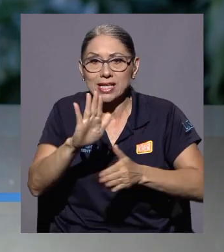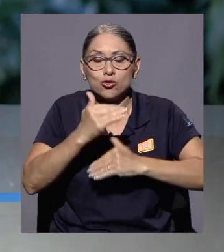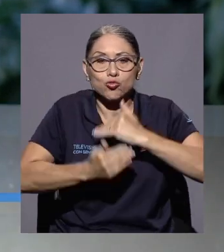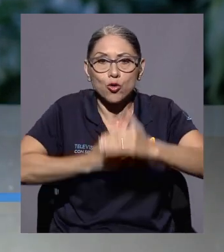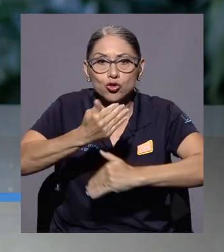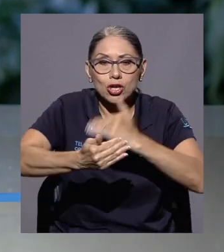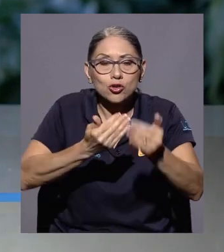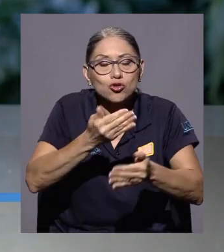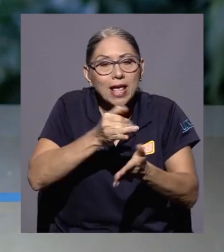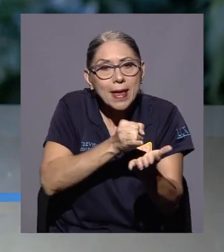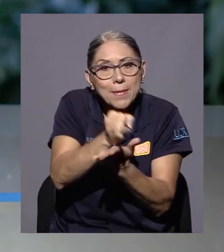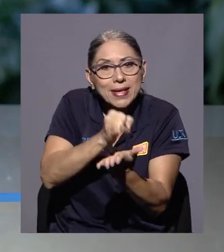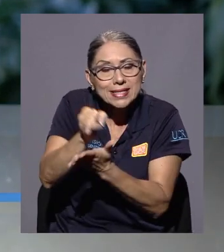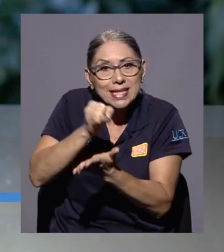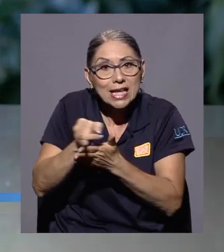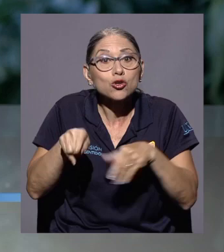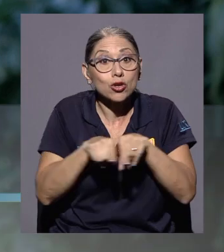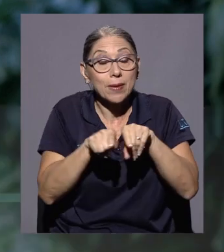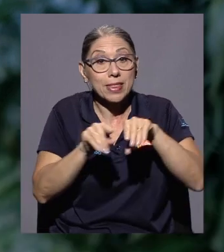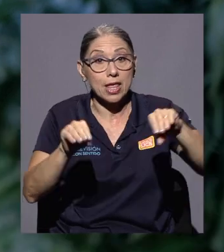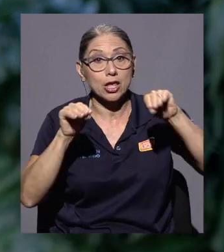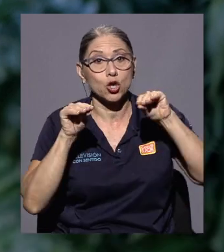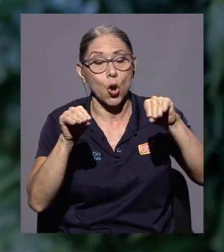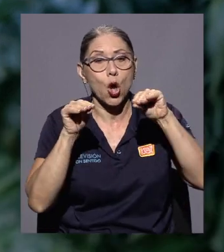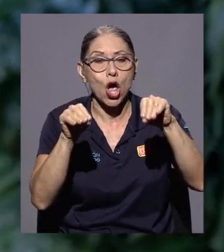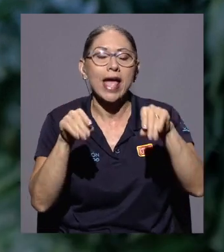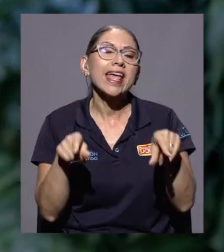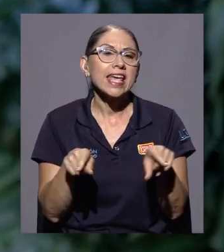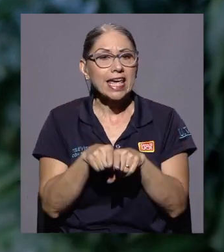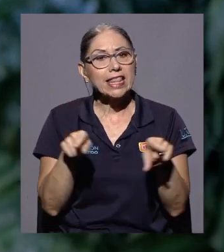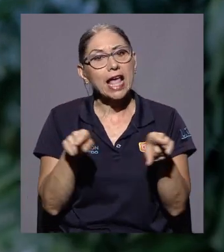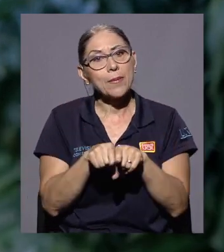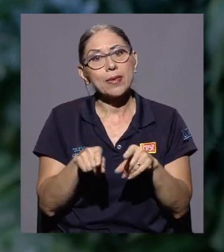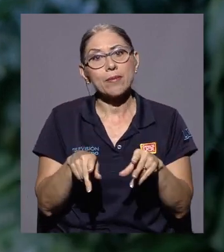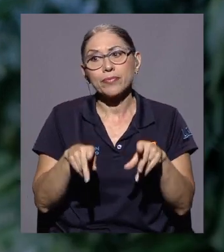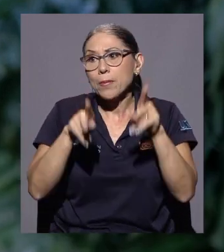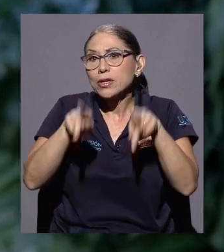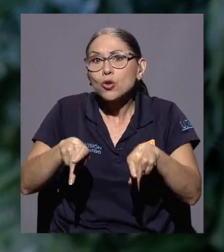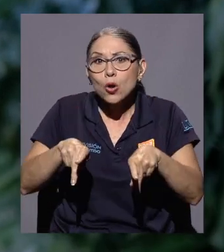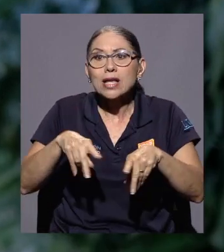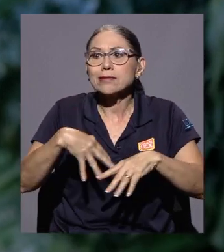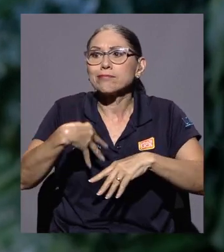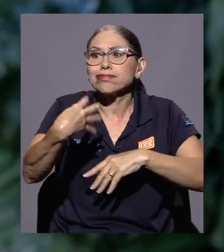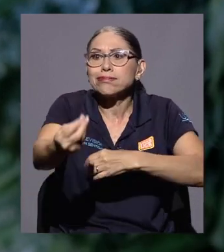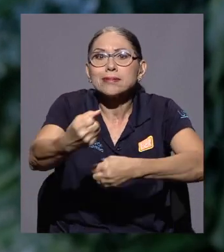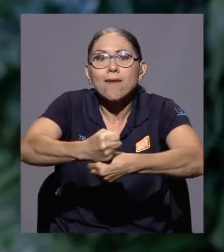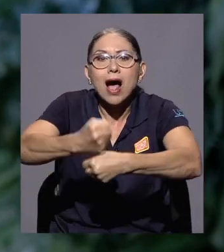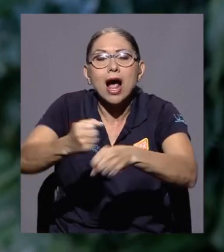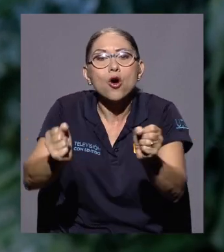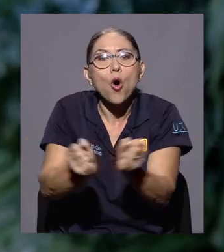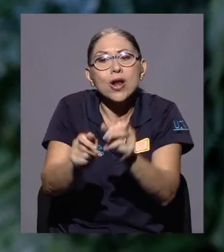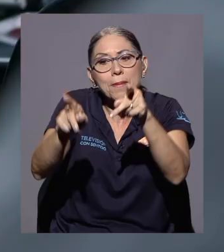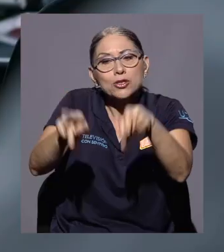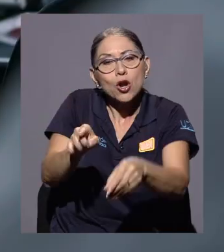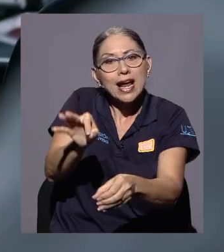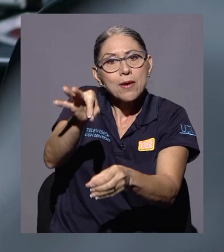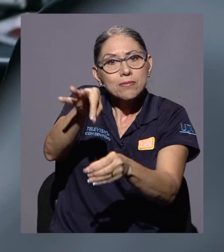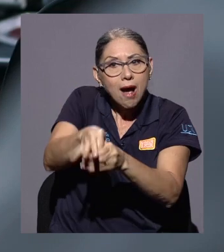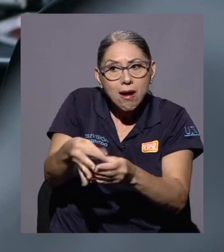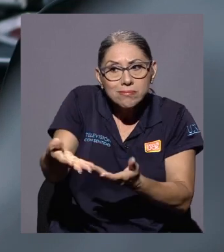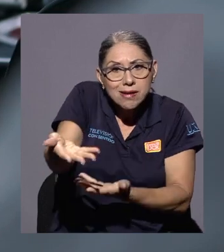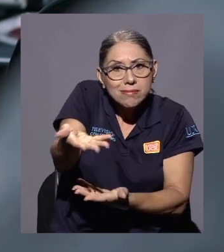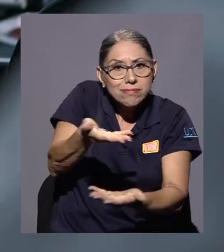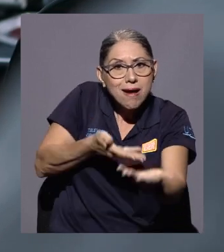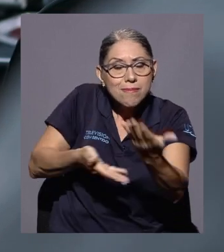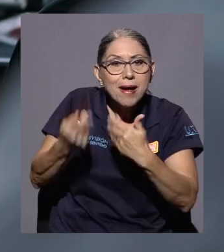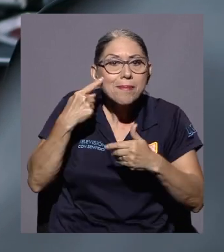procesos de investigación o docencia y también, por ejemplo, extensionistas que trabajan de la mano con el productor en lo que